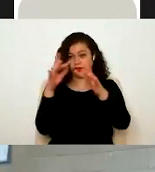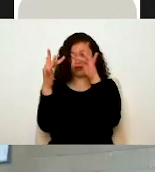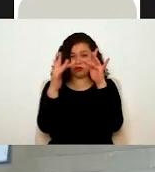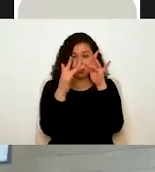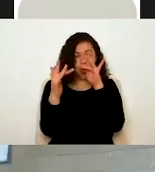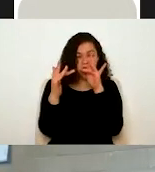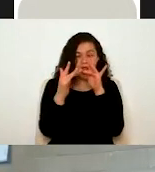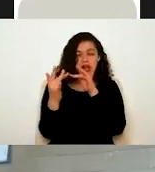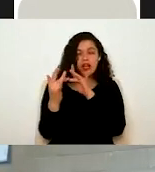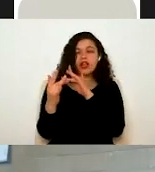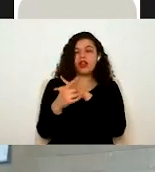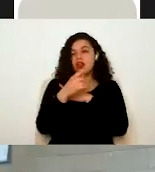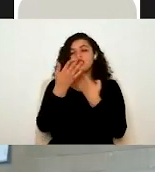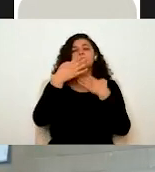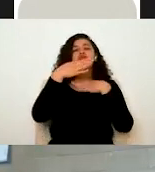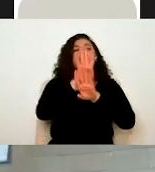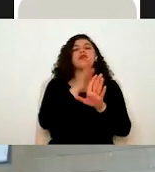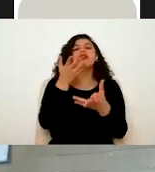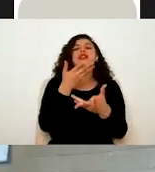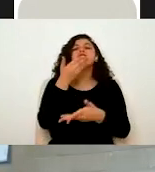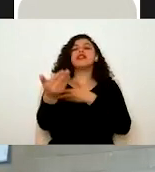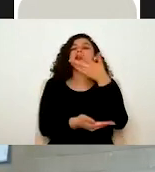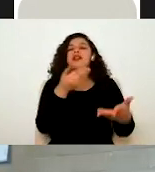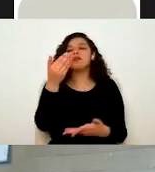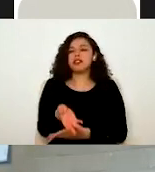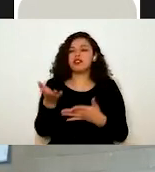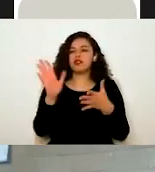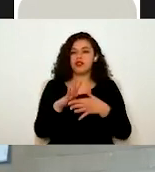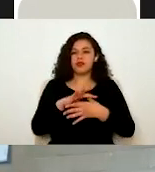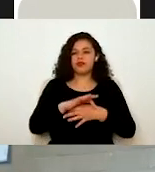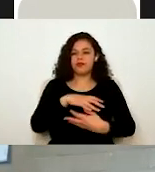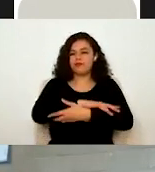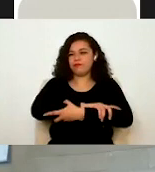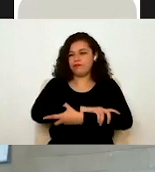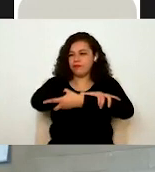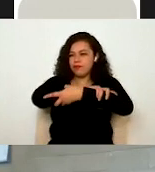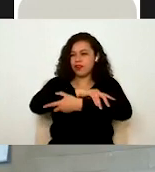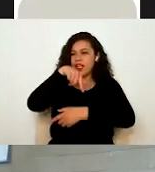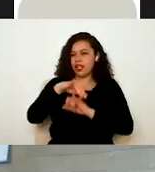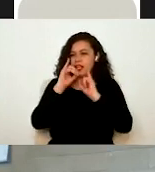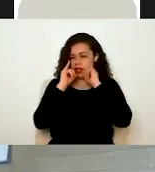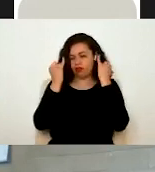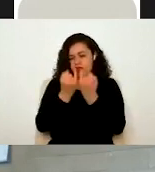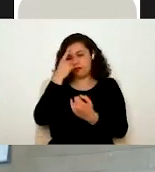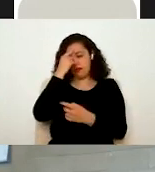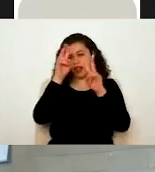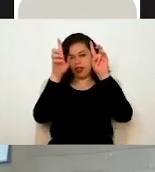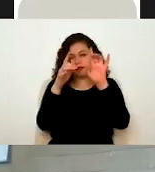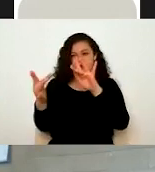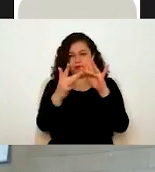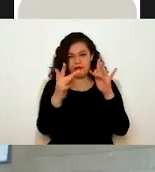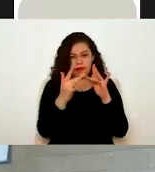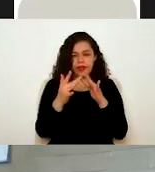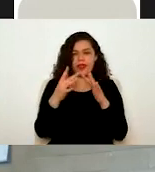acerca de los servicios solidarios que brindamos aquí en la Junta que tienen que ver con los temas de vinculación como el